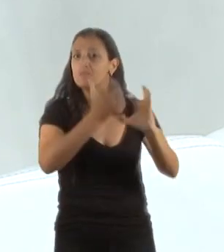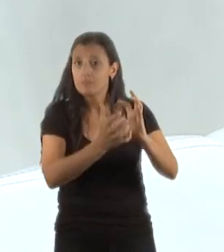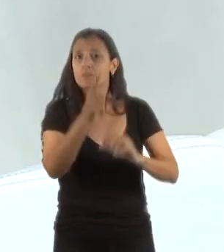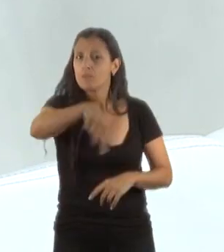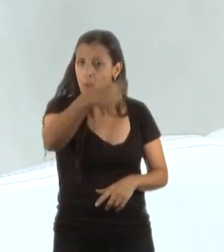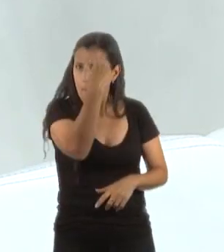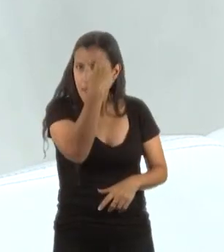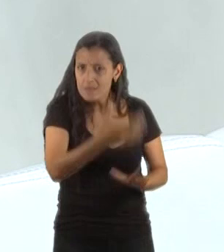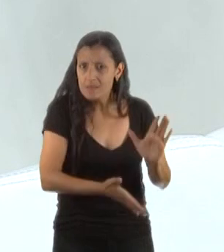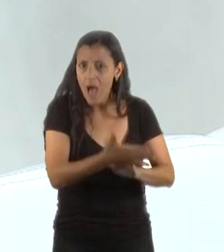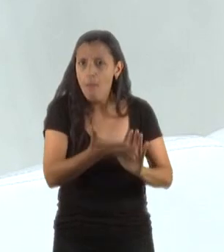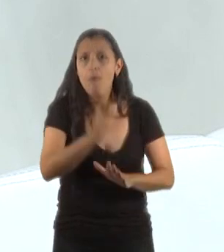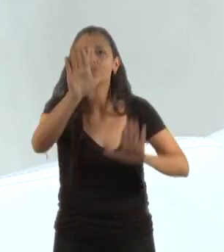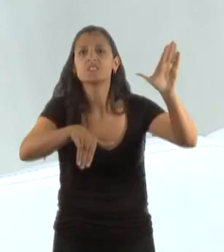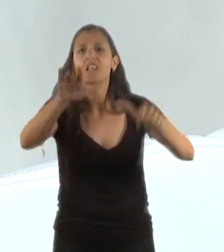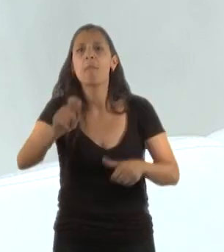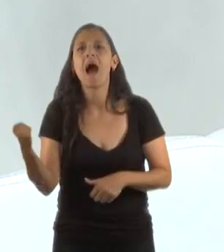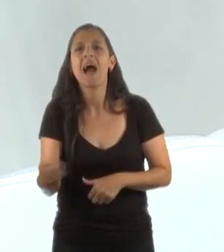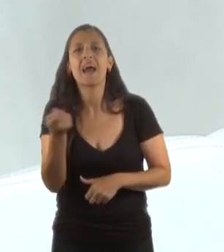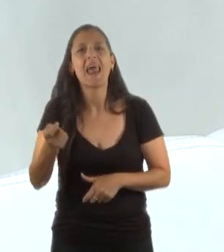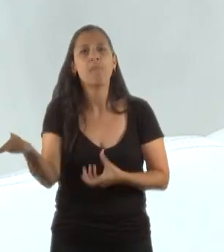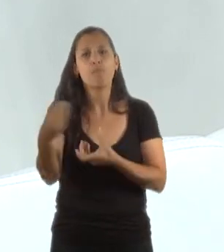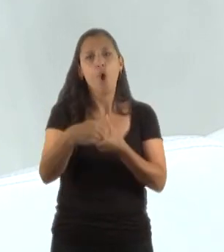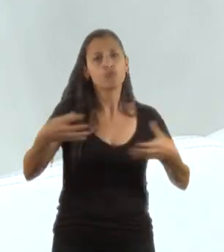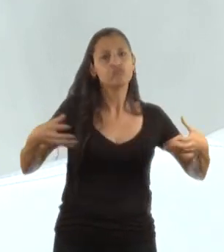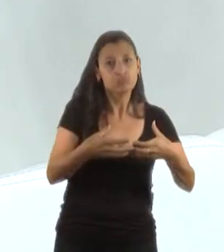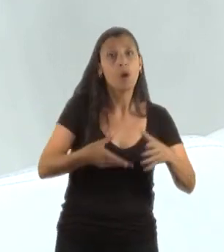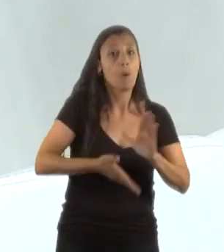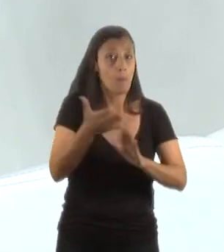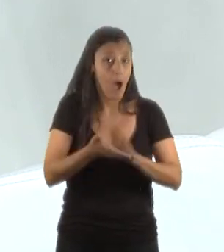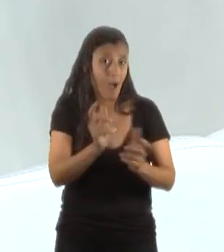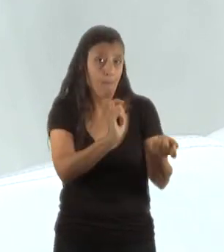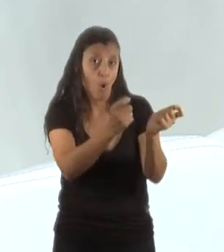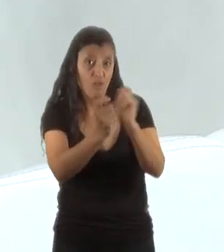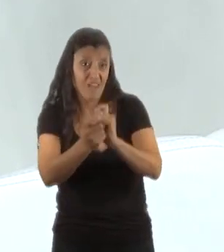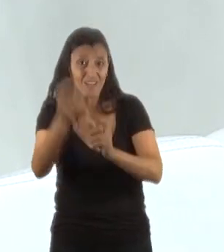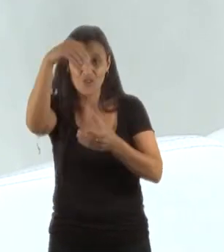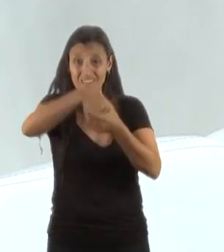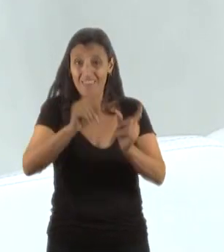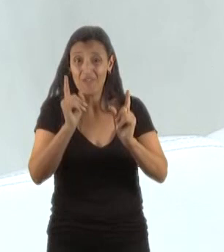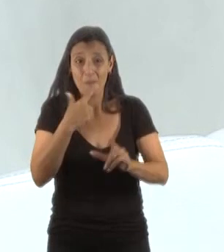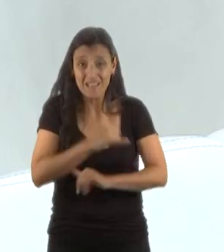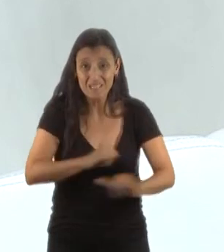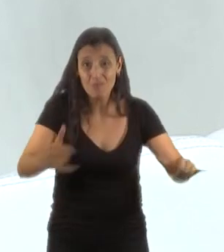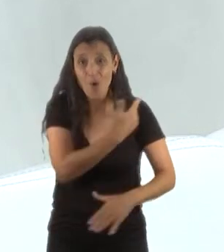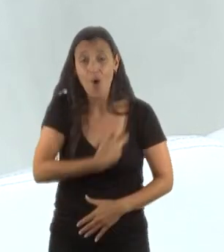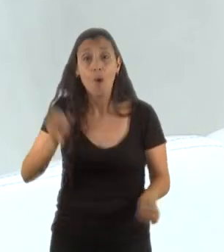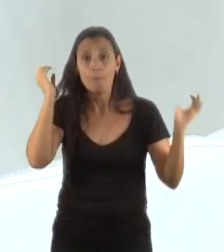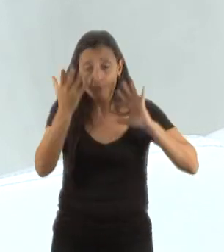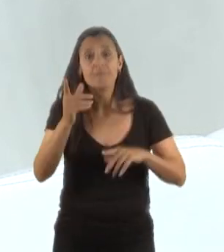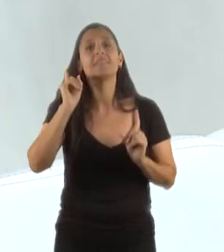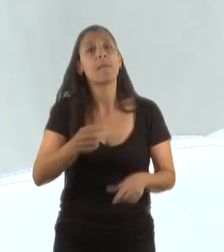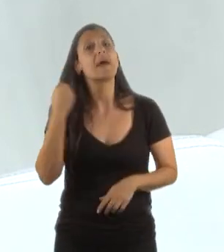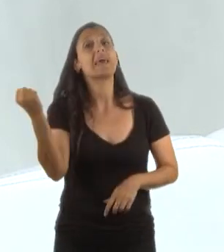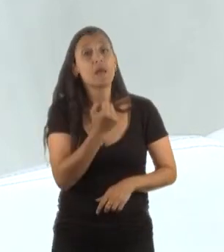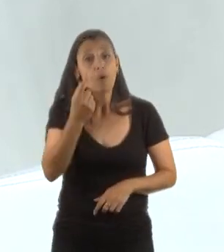Nacional convocar a los gremios a raíz de las modificaciones que se van anunciando en el DNI? Y también, importante para todos los